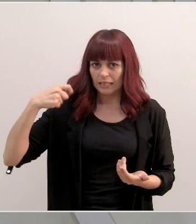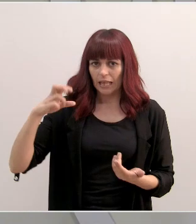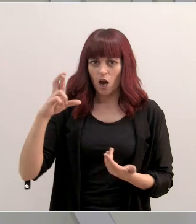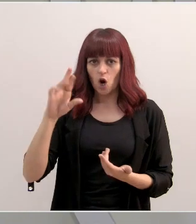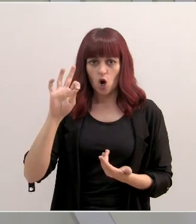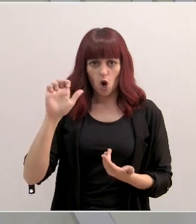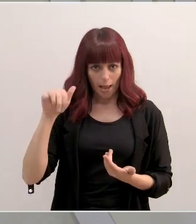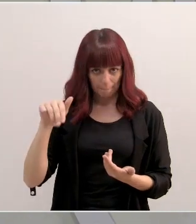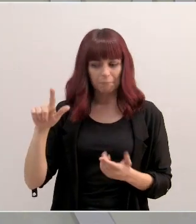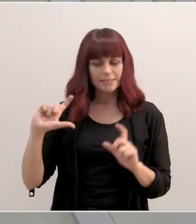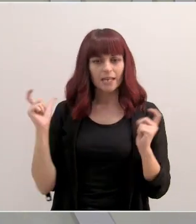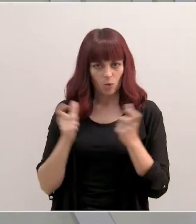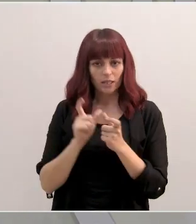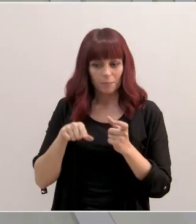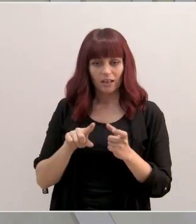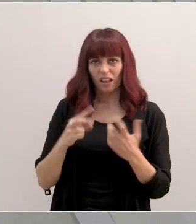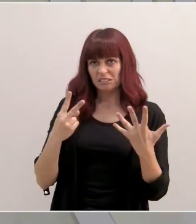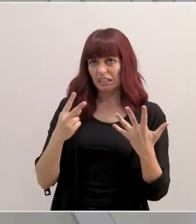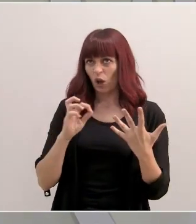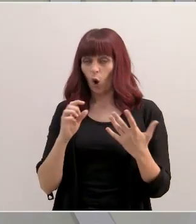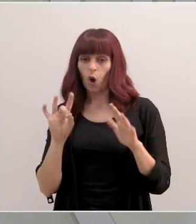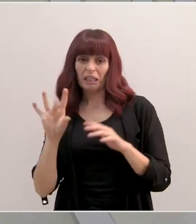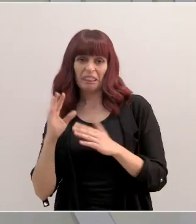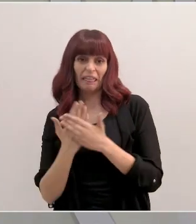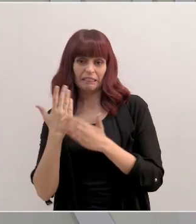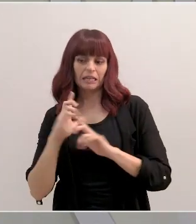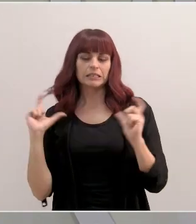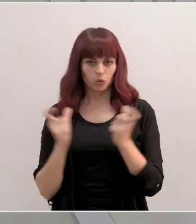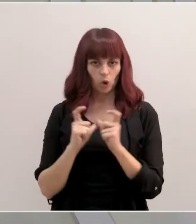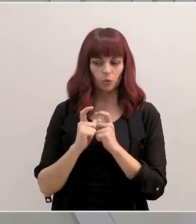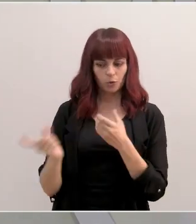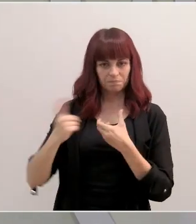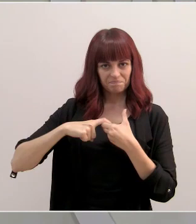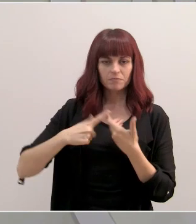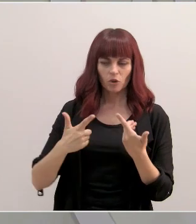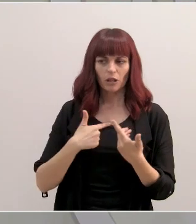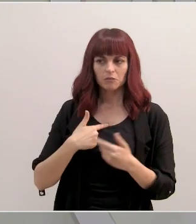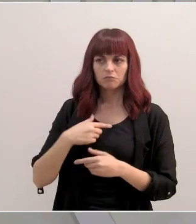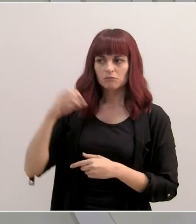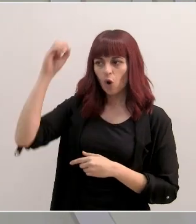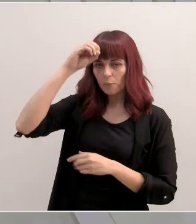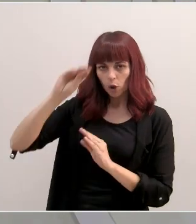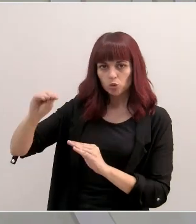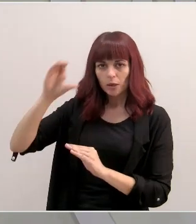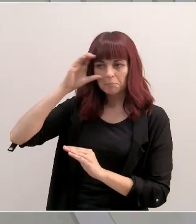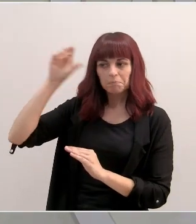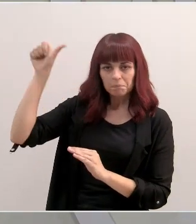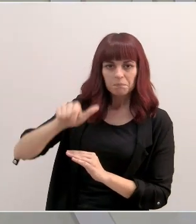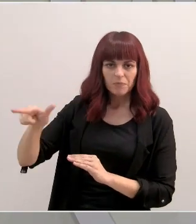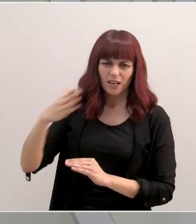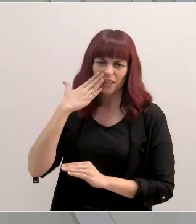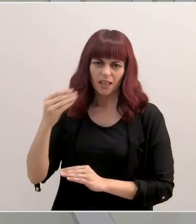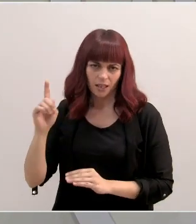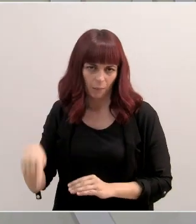Coren se reúne con nosotros pues cada 7 o 15 días, ha venido reuniéndose. Por tanto, se le tiene mucha consideración y él es también comprensible,